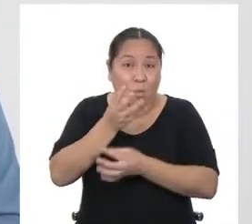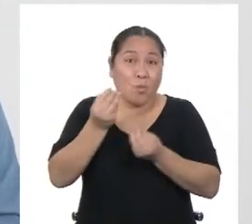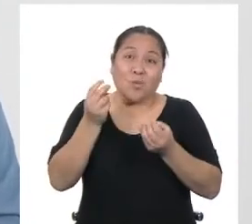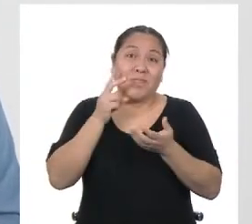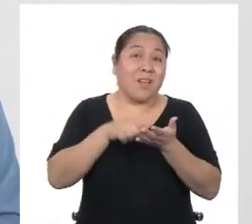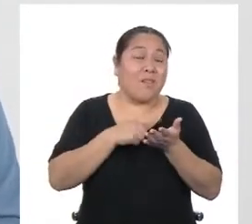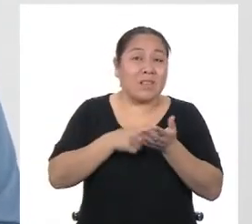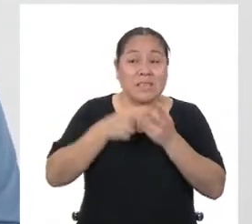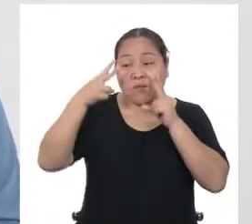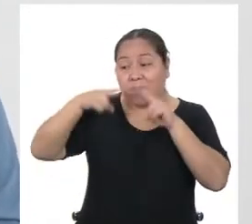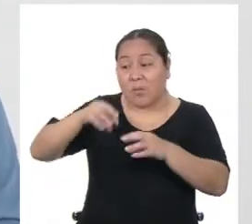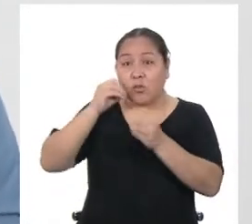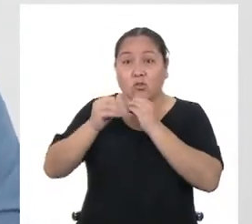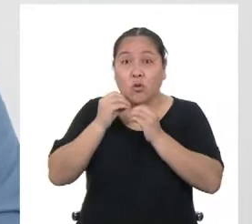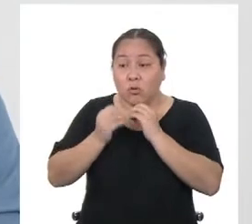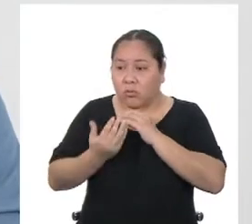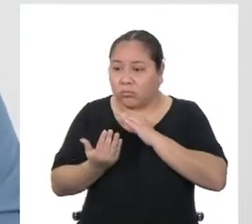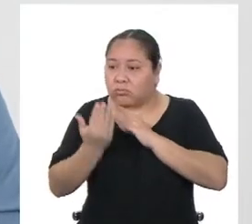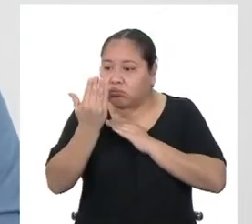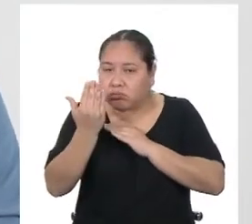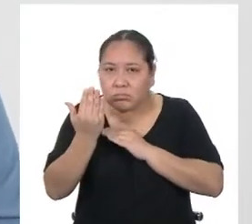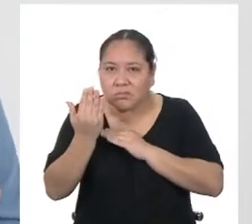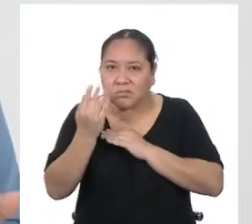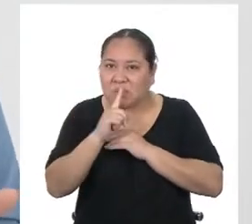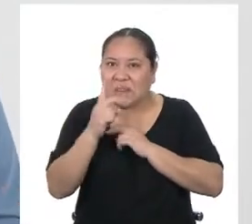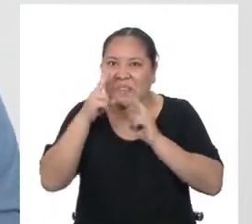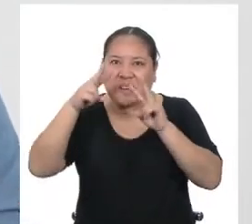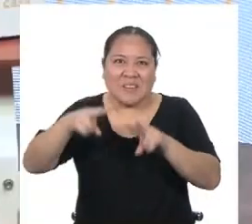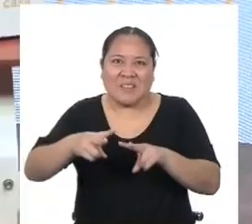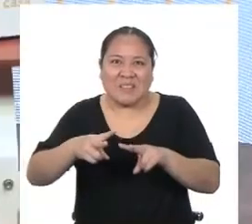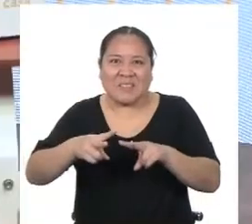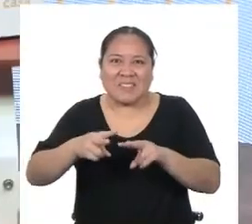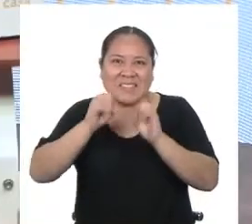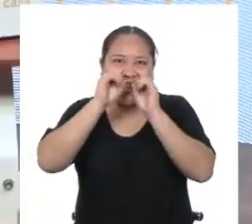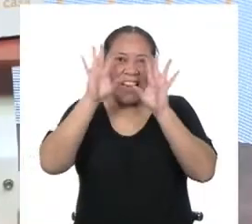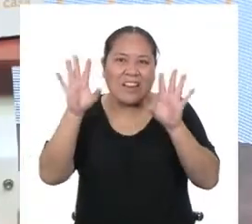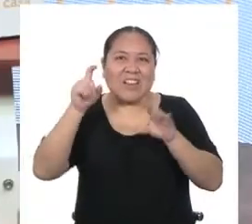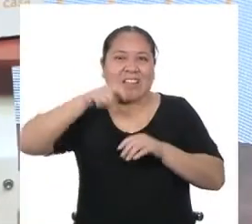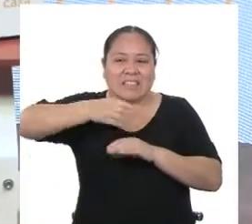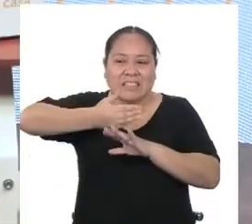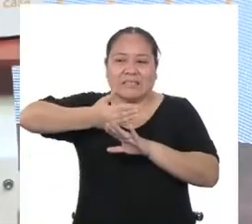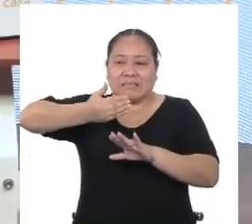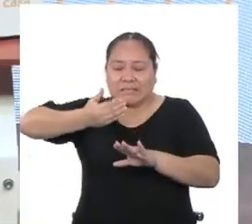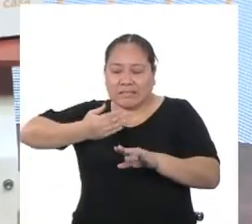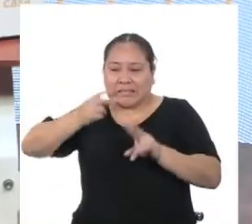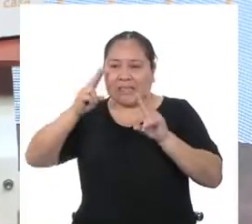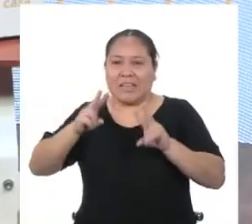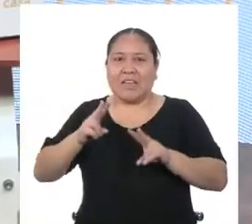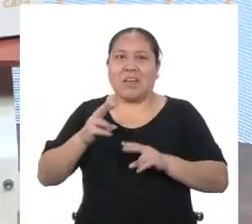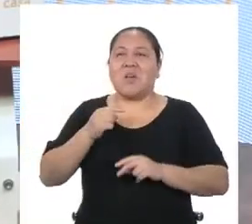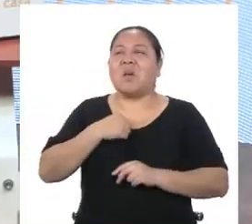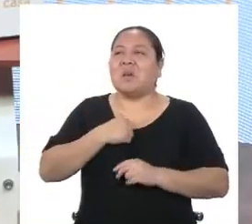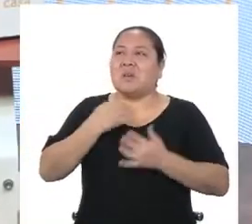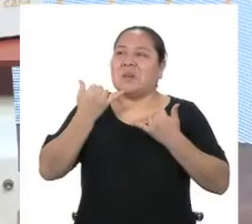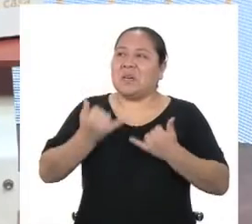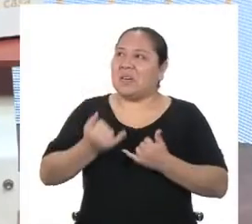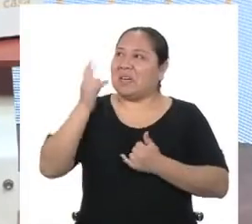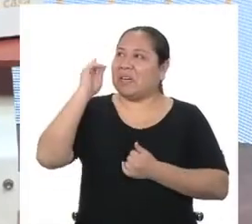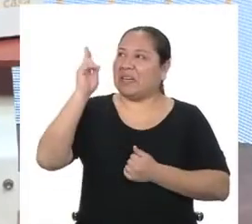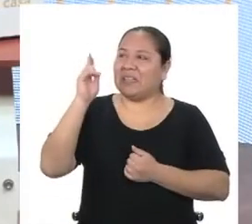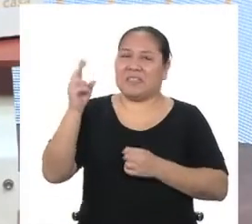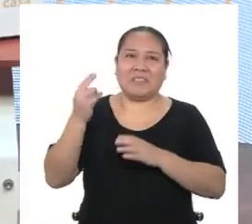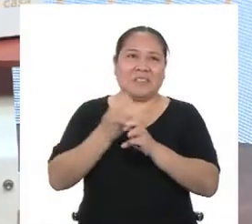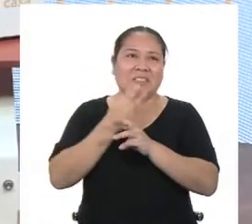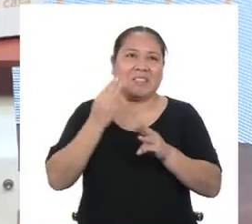las soluciones justo frente a nuestras narices, como Yanira ahora. Hoy ha venido inspirada. Profesora de matemática